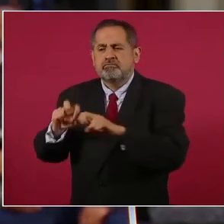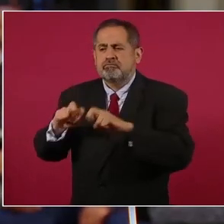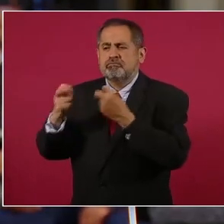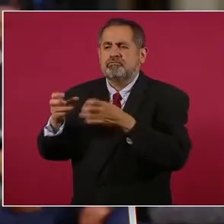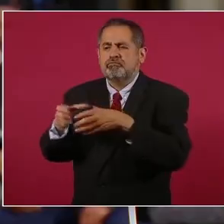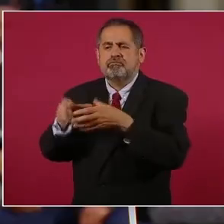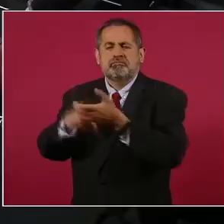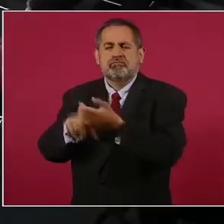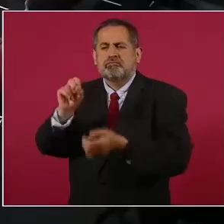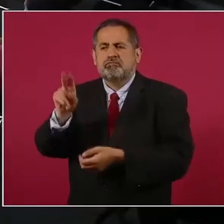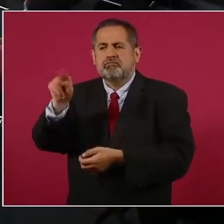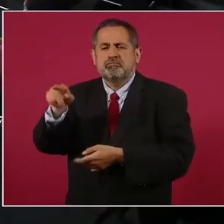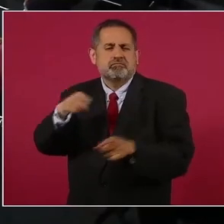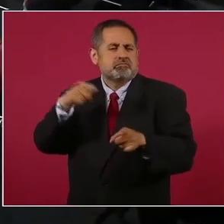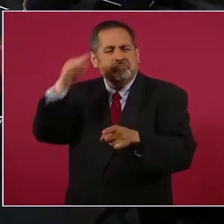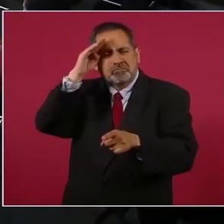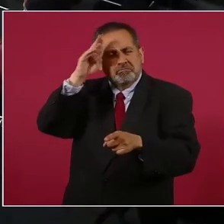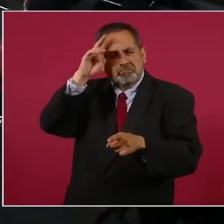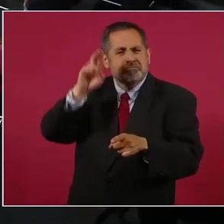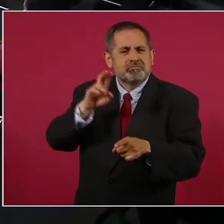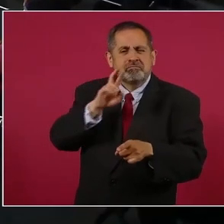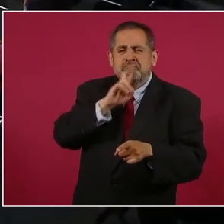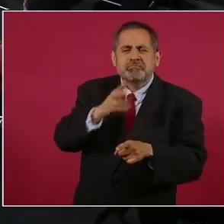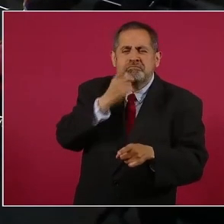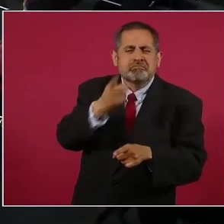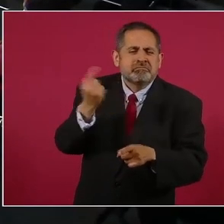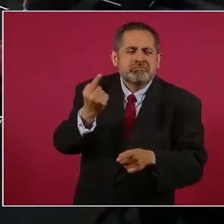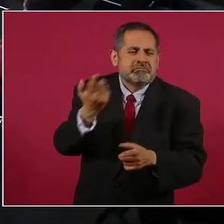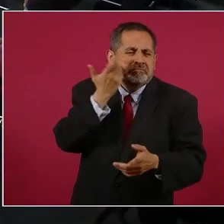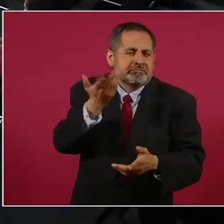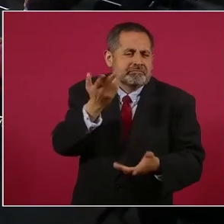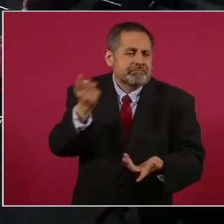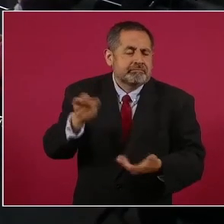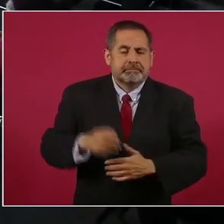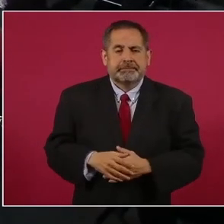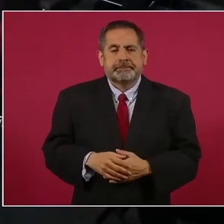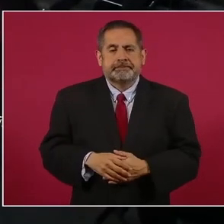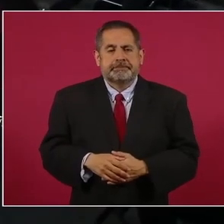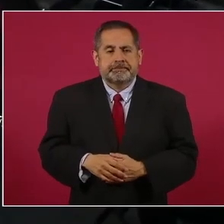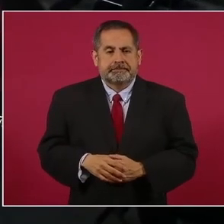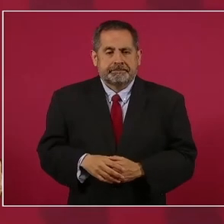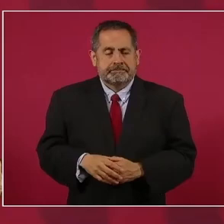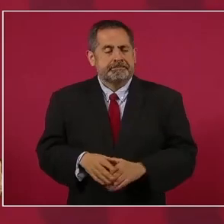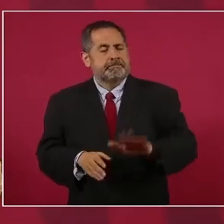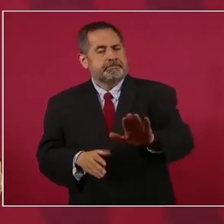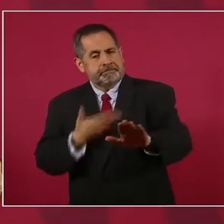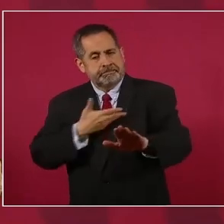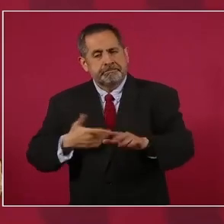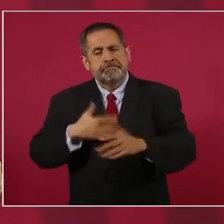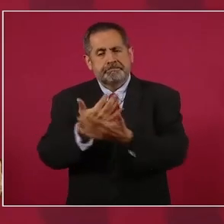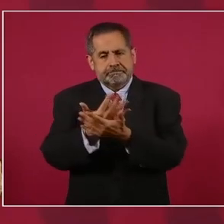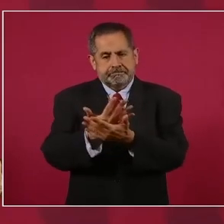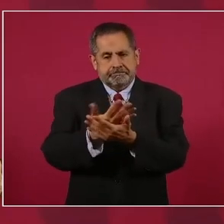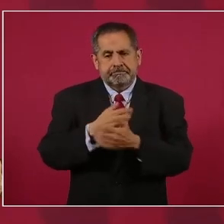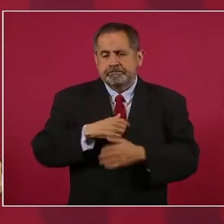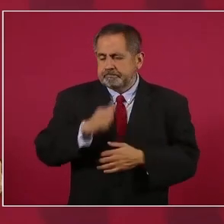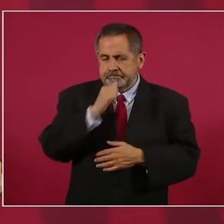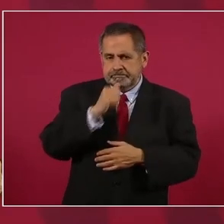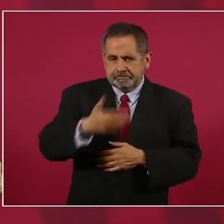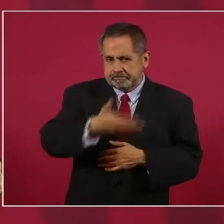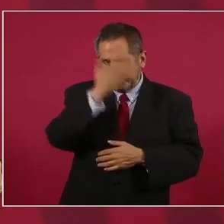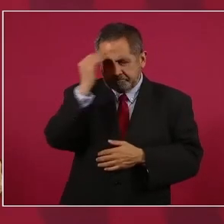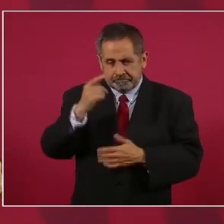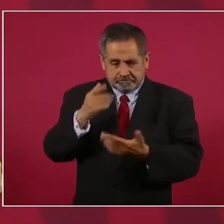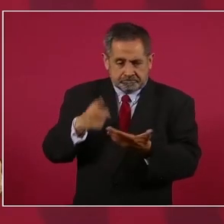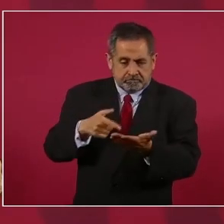propuesta formalmente? Vamos a esperarnos, porque no se conoce bien la